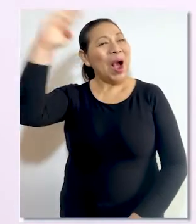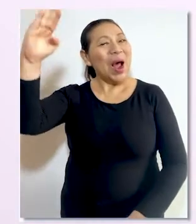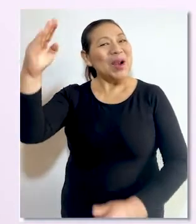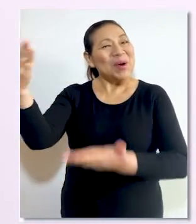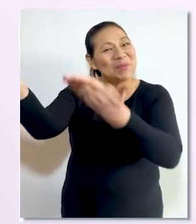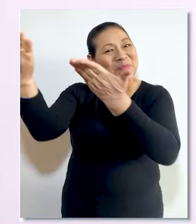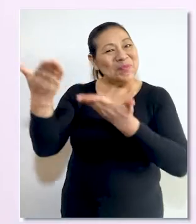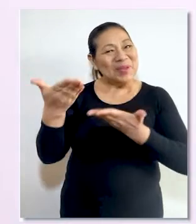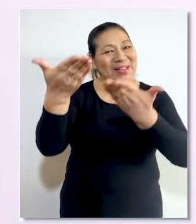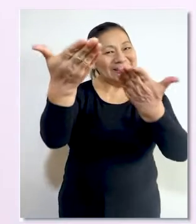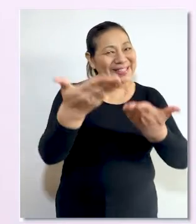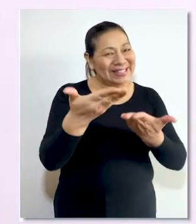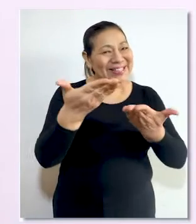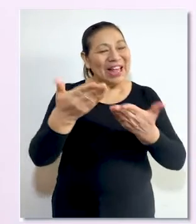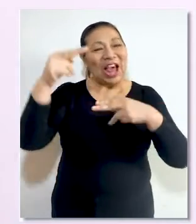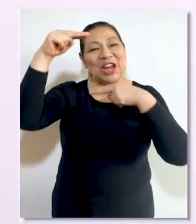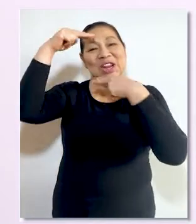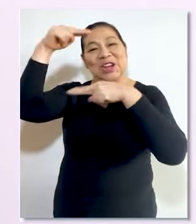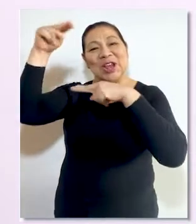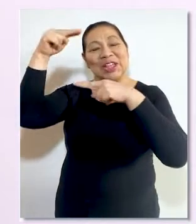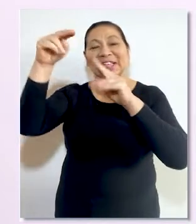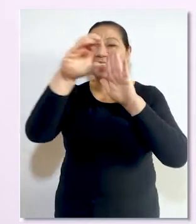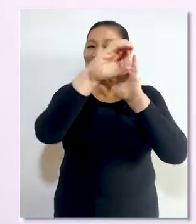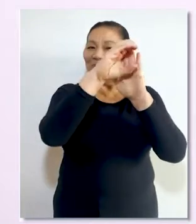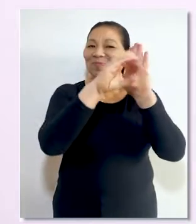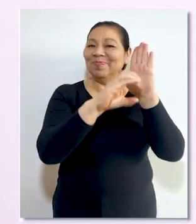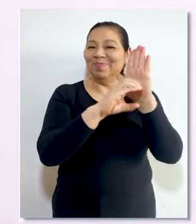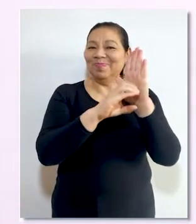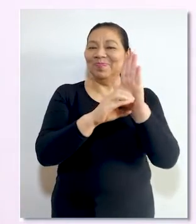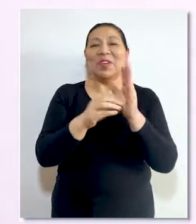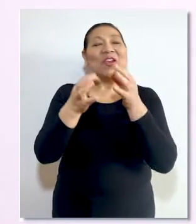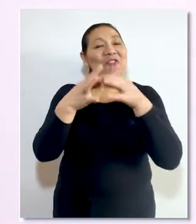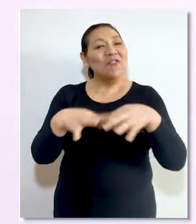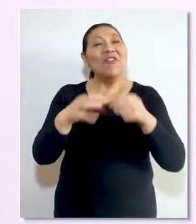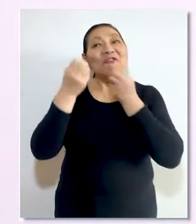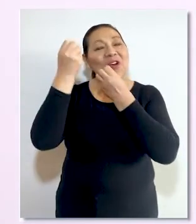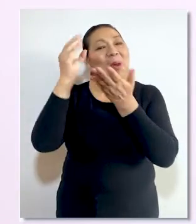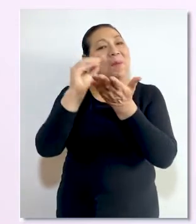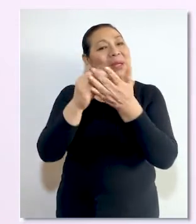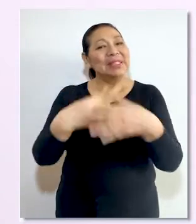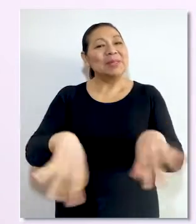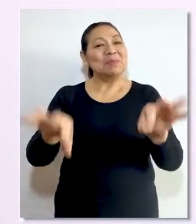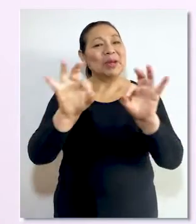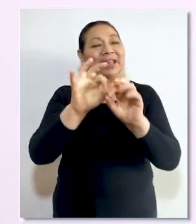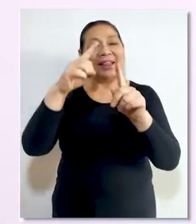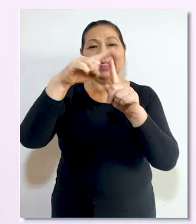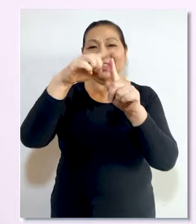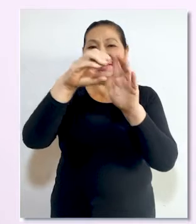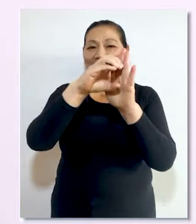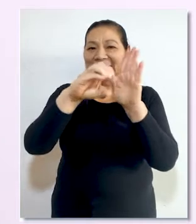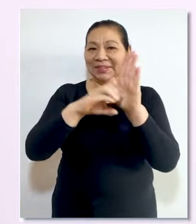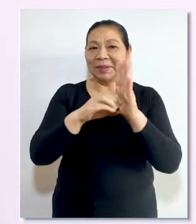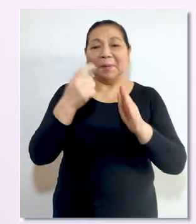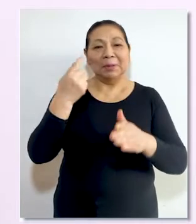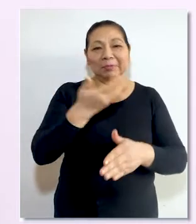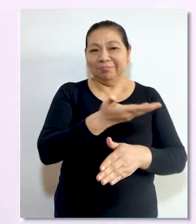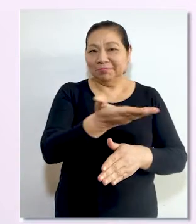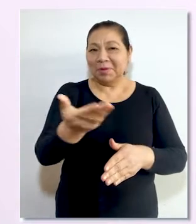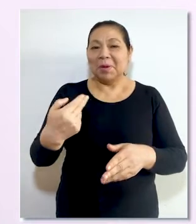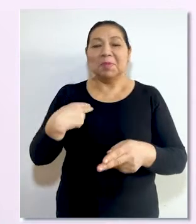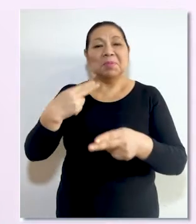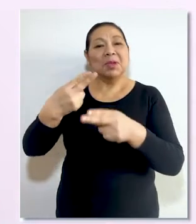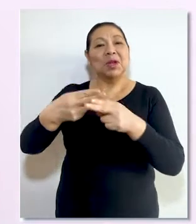Hola, bienvenido, bienvenida al noticiero constitucional, la información más relevante del TC al alcance de todos los